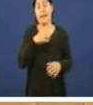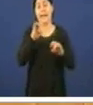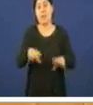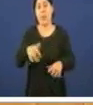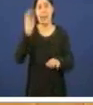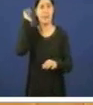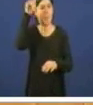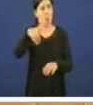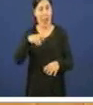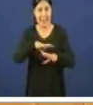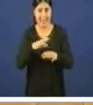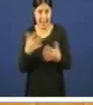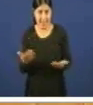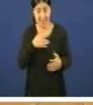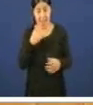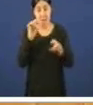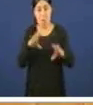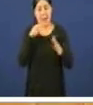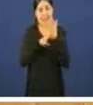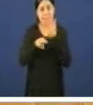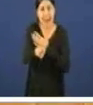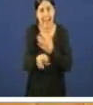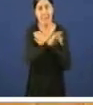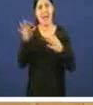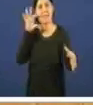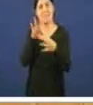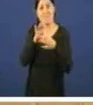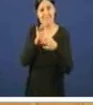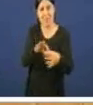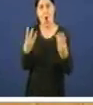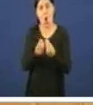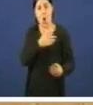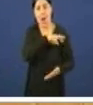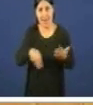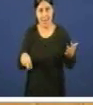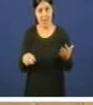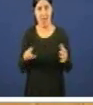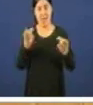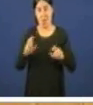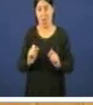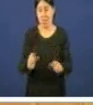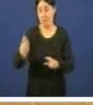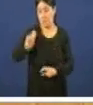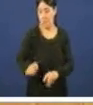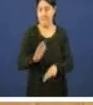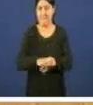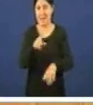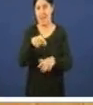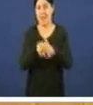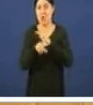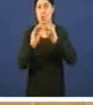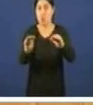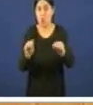transparente reforzar o seu vínculo con Galiza profesionalizar a súa xestión esa lei dicía nas